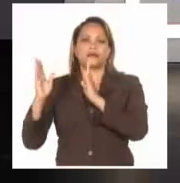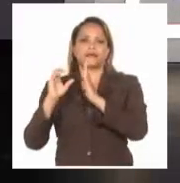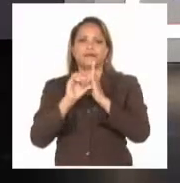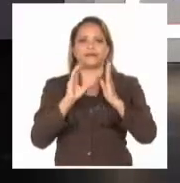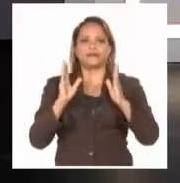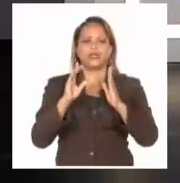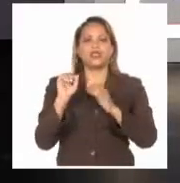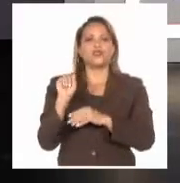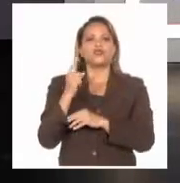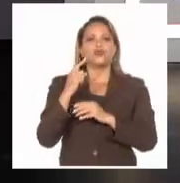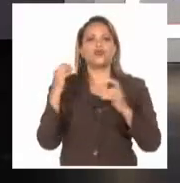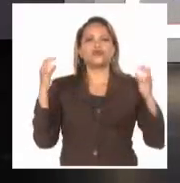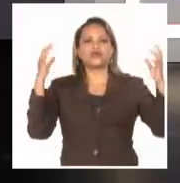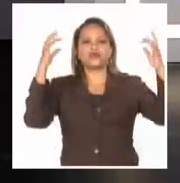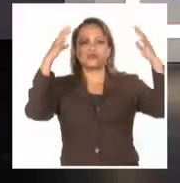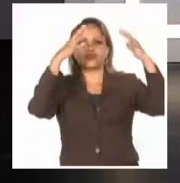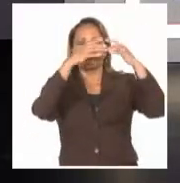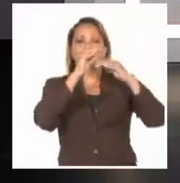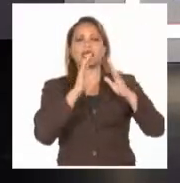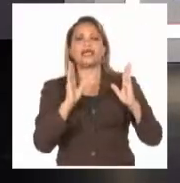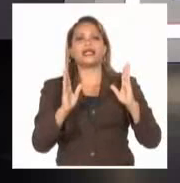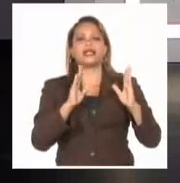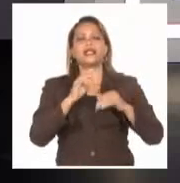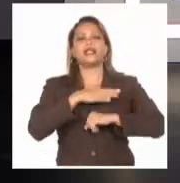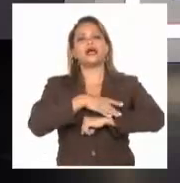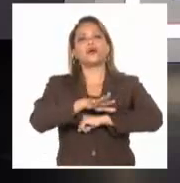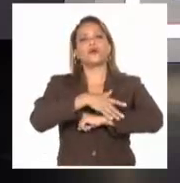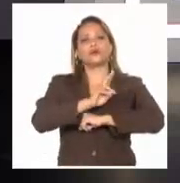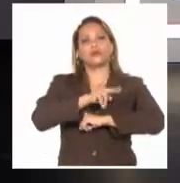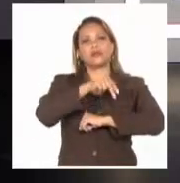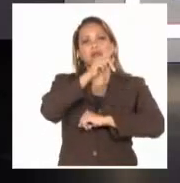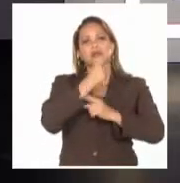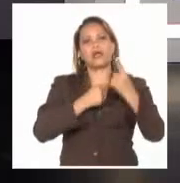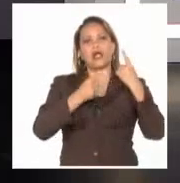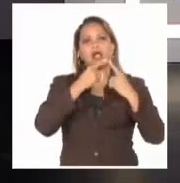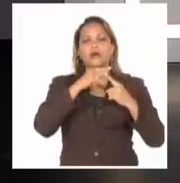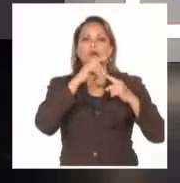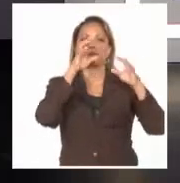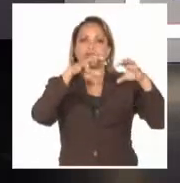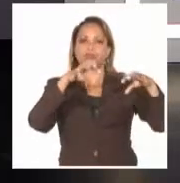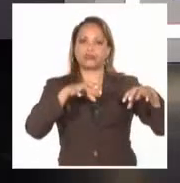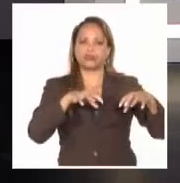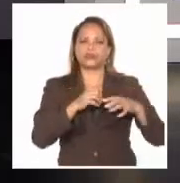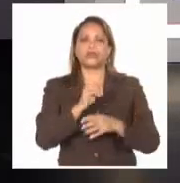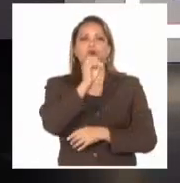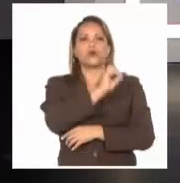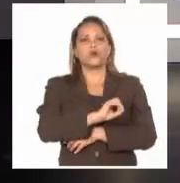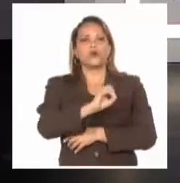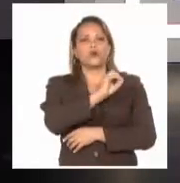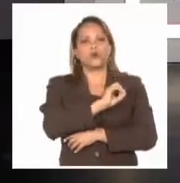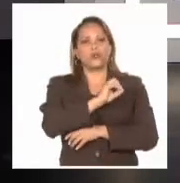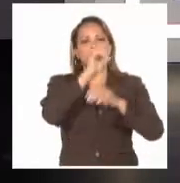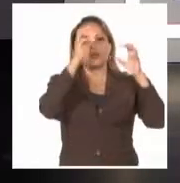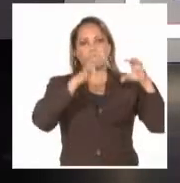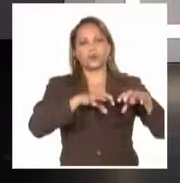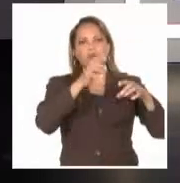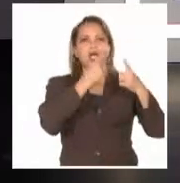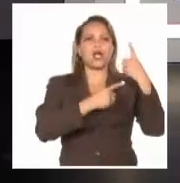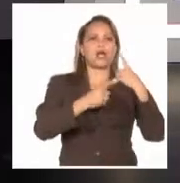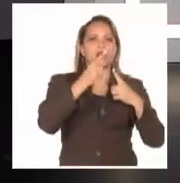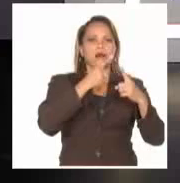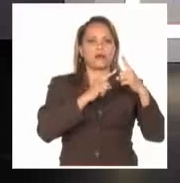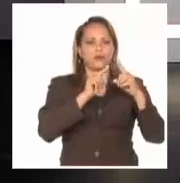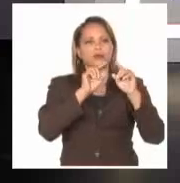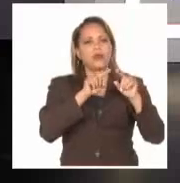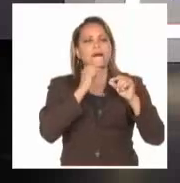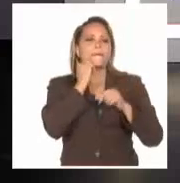nublado hacia zonas de la costa norte con aisladas lluvias. En el oriente predominio de nublados con algunos chubascos y lluvias que serán